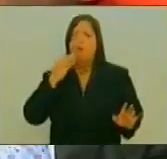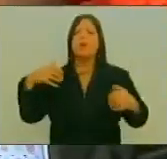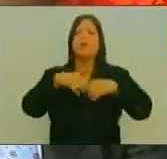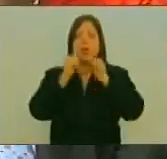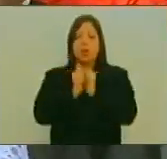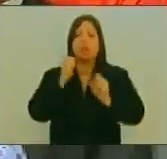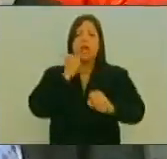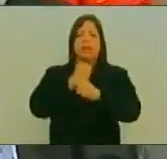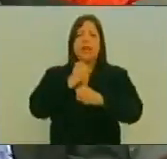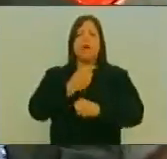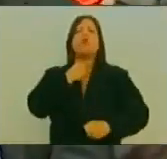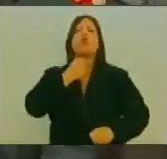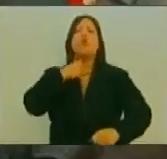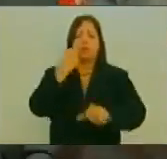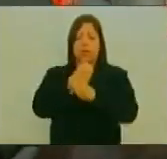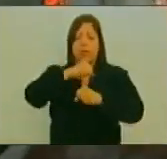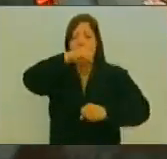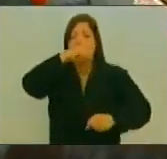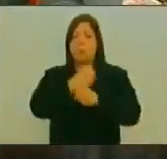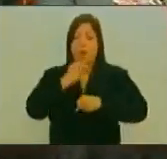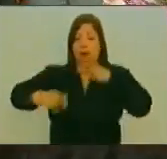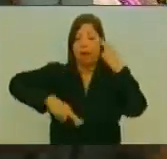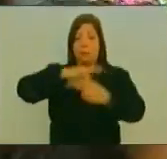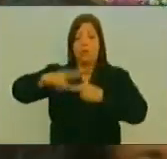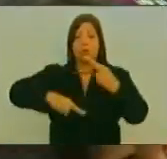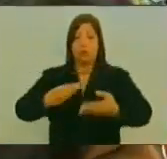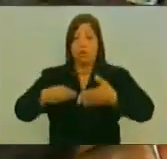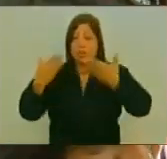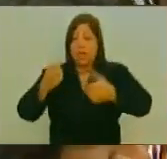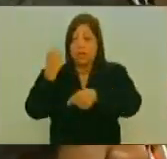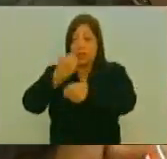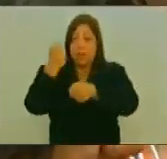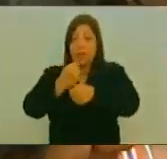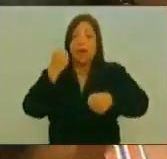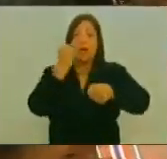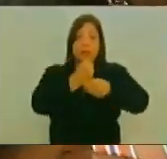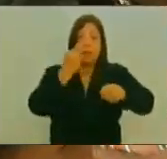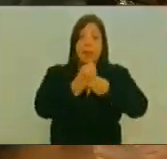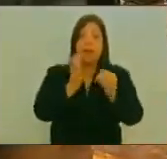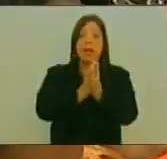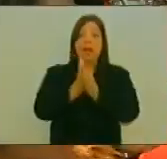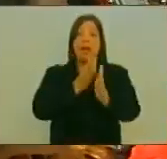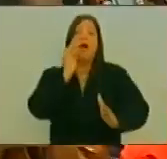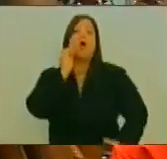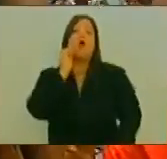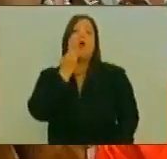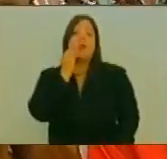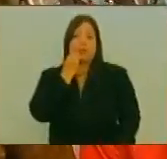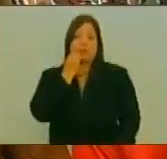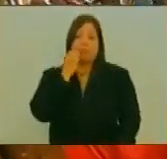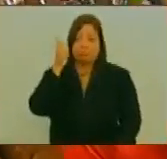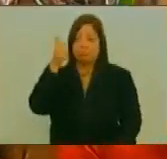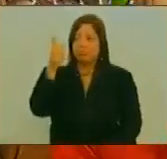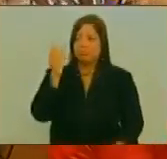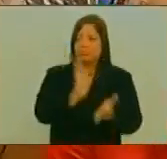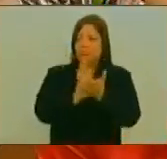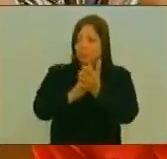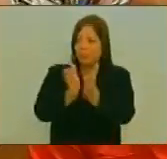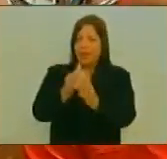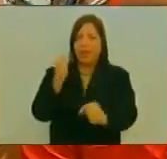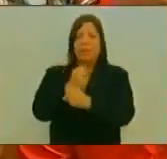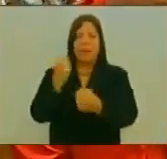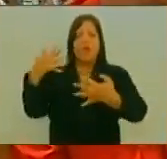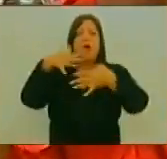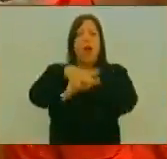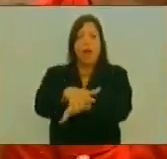lucha De trabajo Que mientras la revolución Bolivariana Nos reivindica Con el trabajo Con la